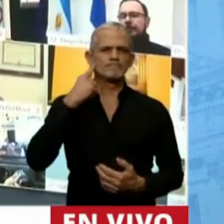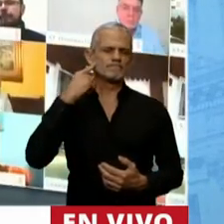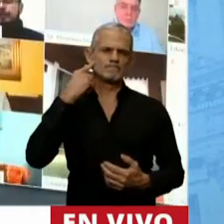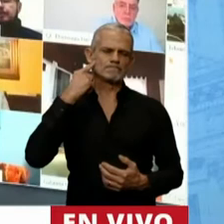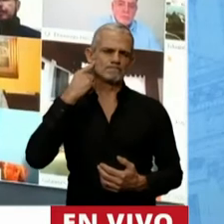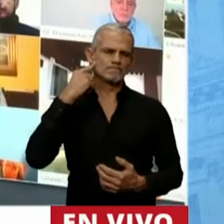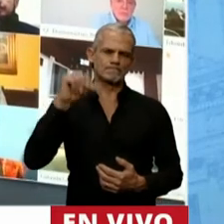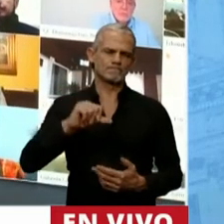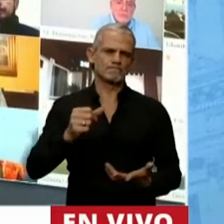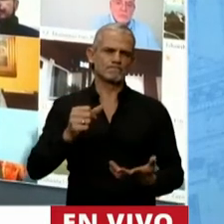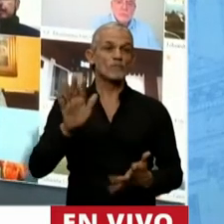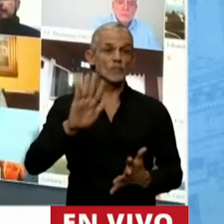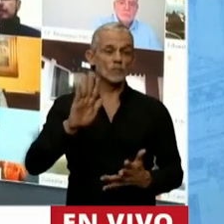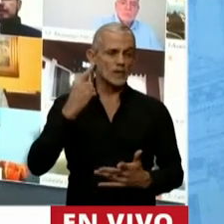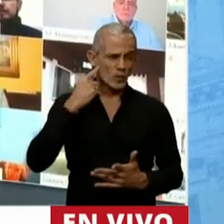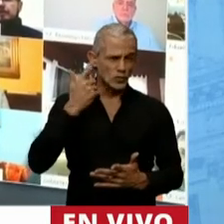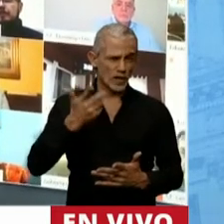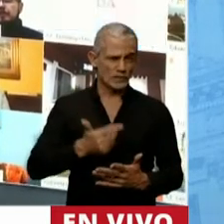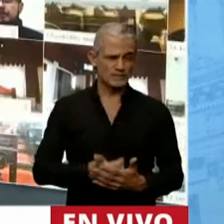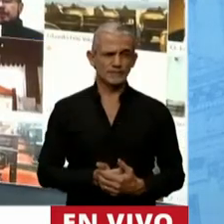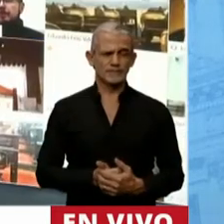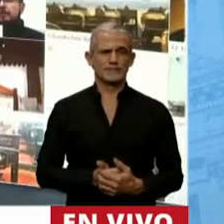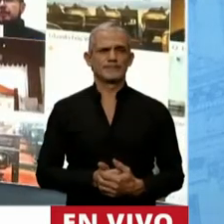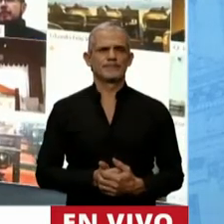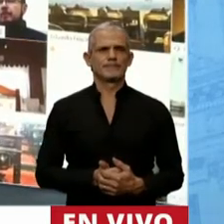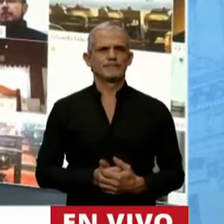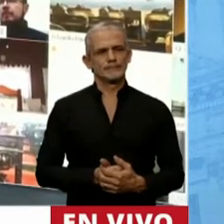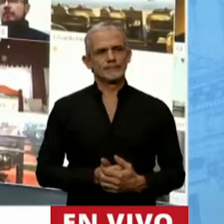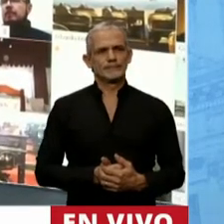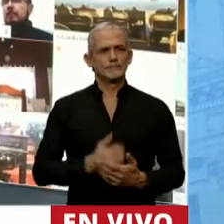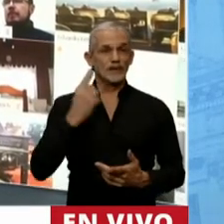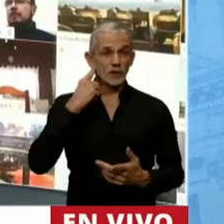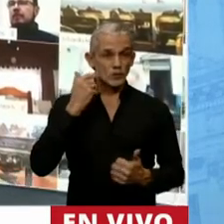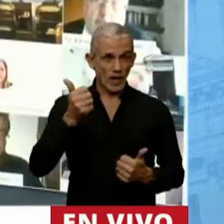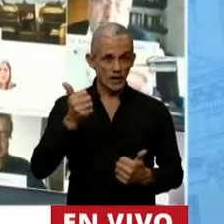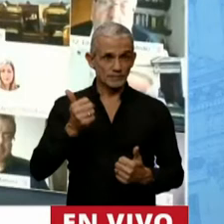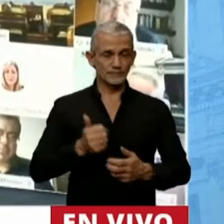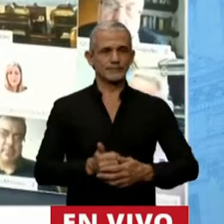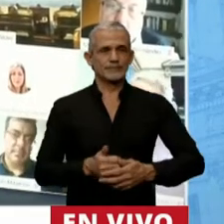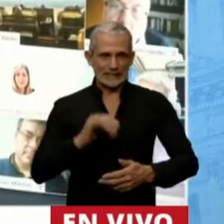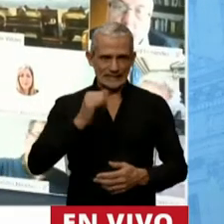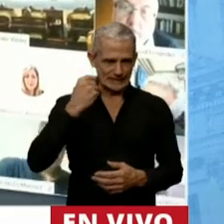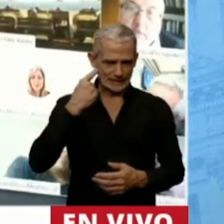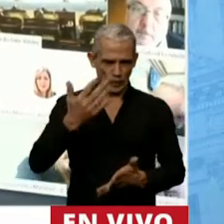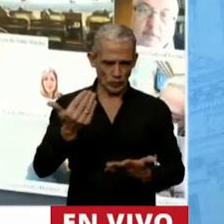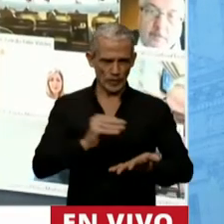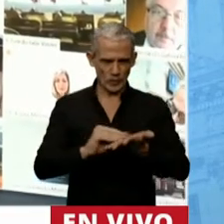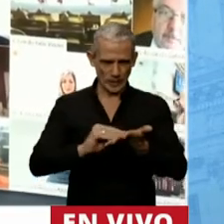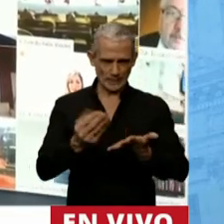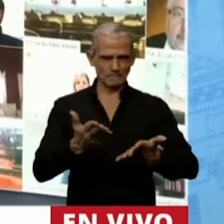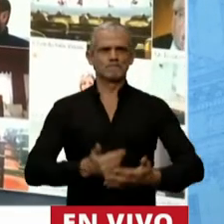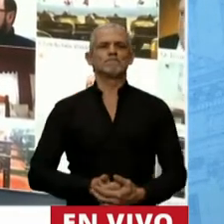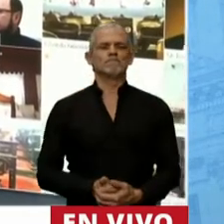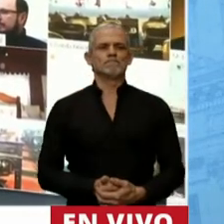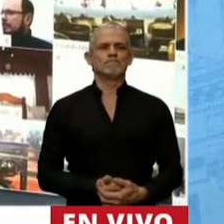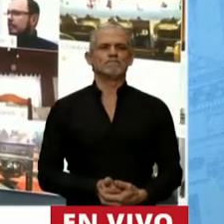¿Hola? ¿Me escucha? Sí la escucho, la escuchamos,